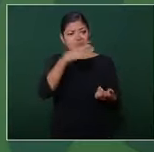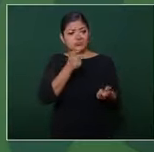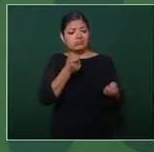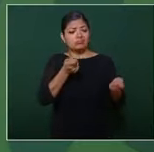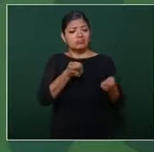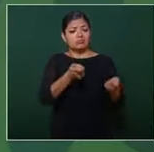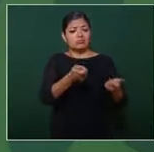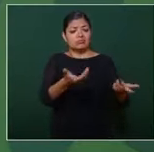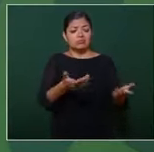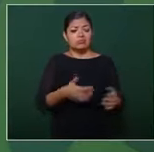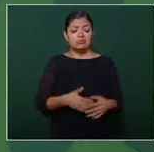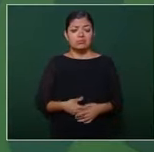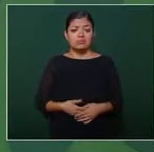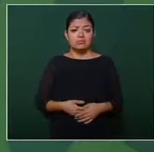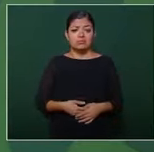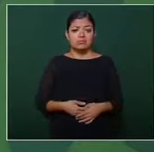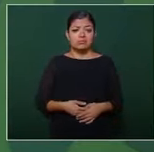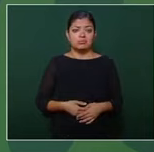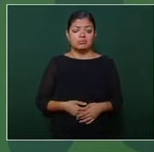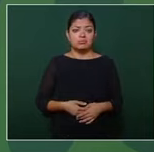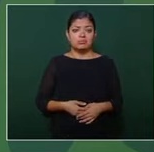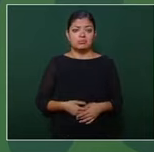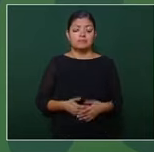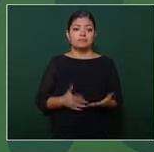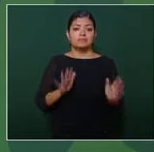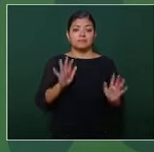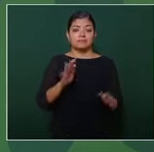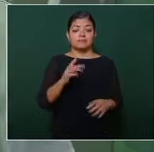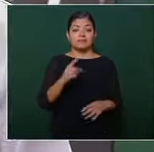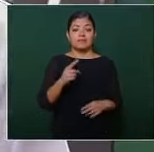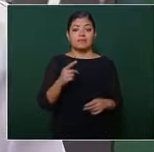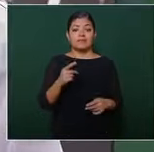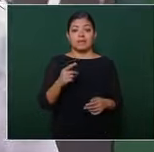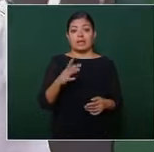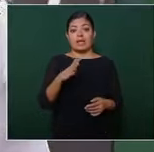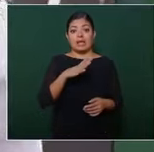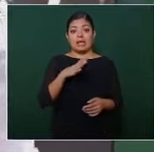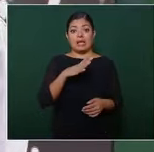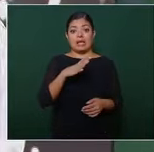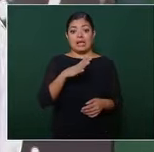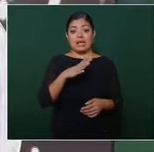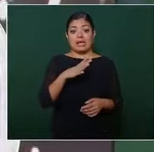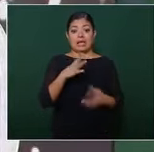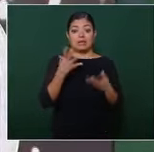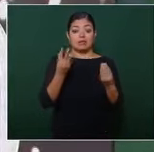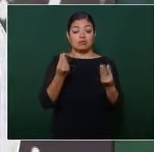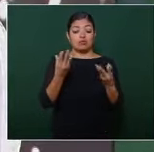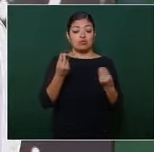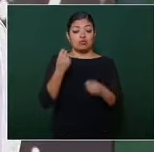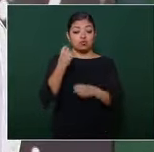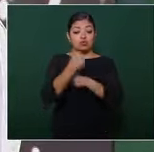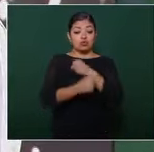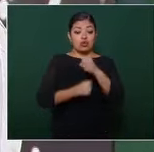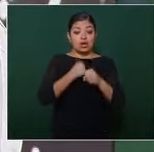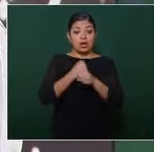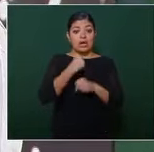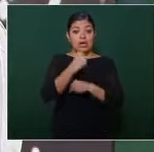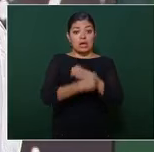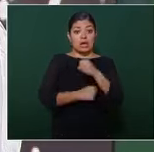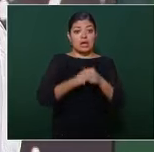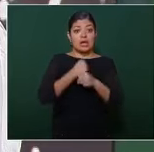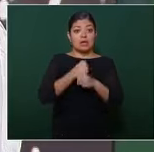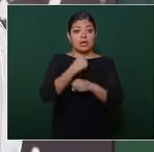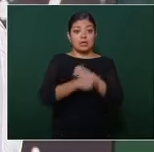que pasa es que fueron muchos años de sometimiento neoliberal